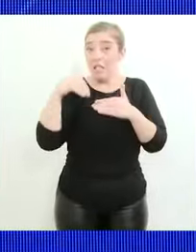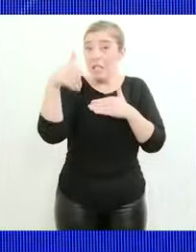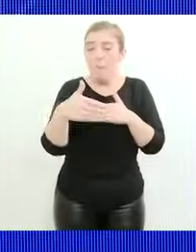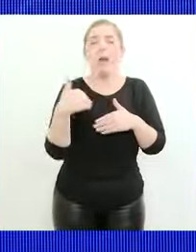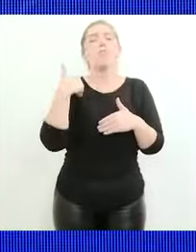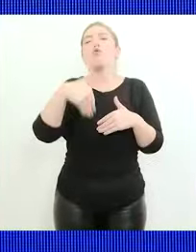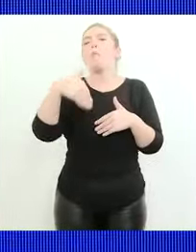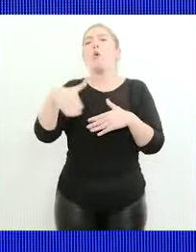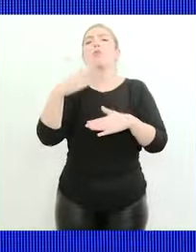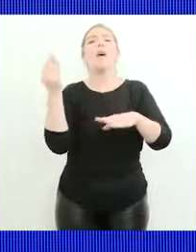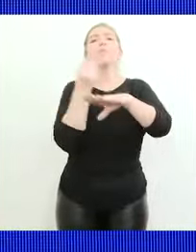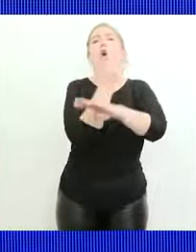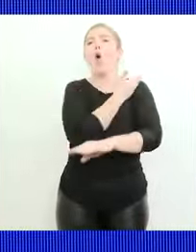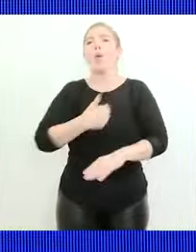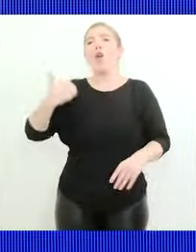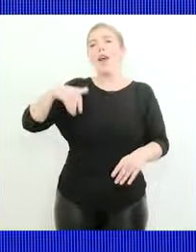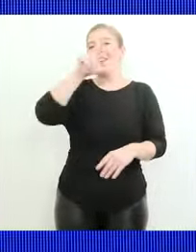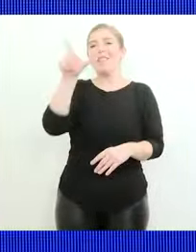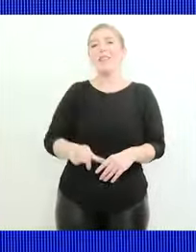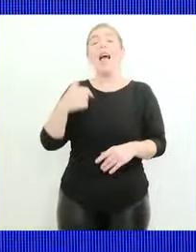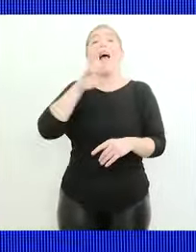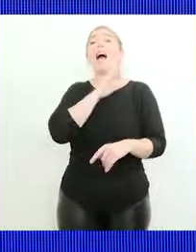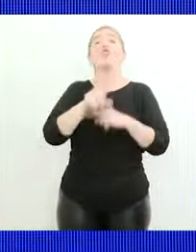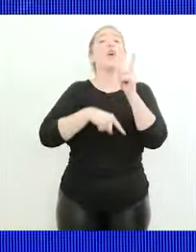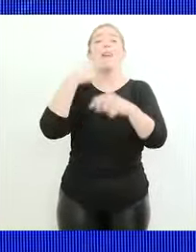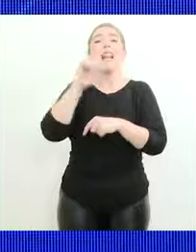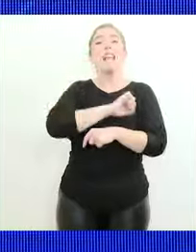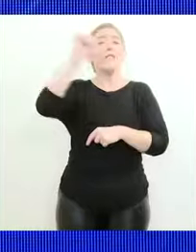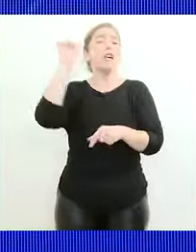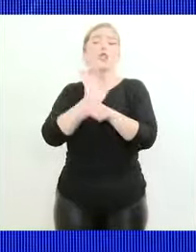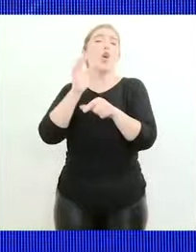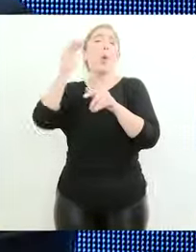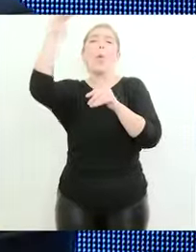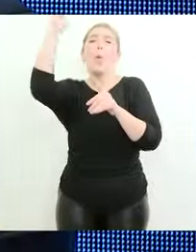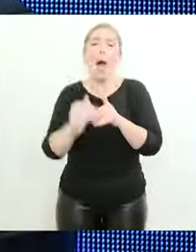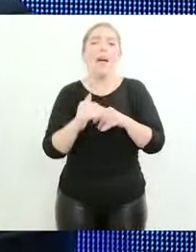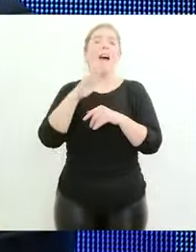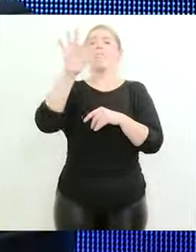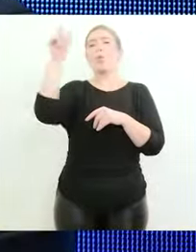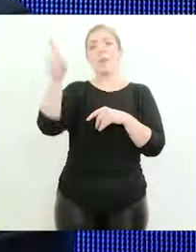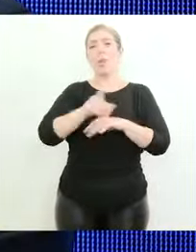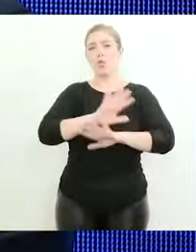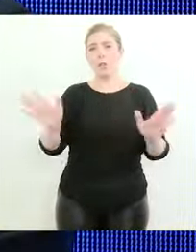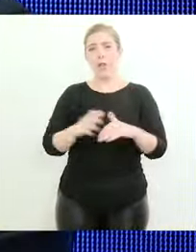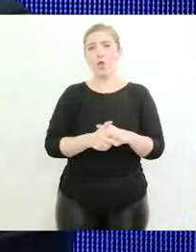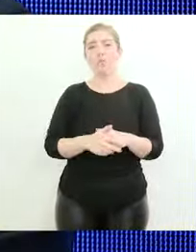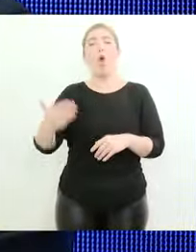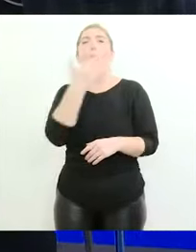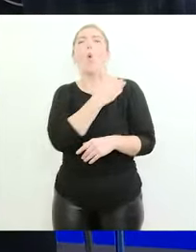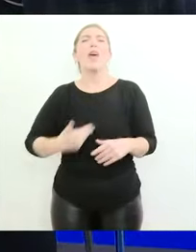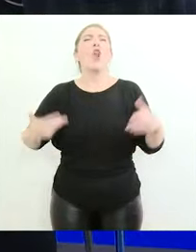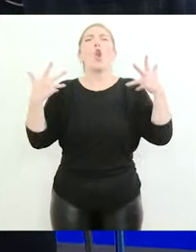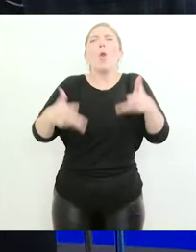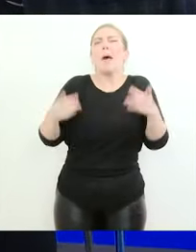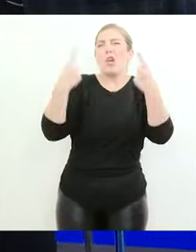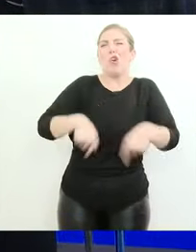gobierne quien gobierne en la Argentina el año que viene la inflación va a bajar naturalmente a la mitad o sea con gobiernos normales que no hagan